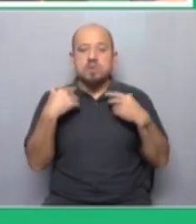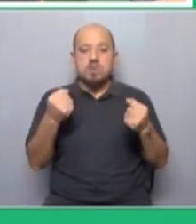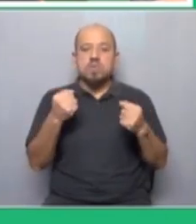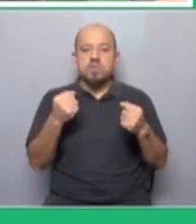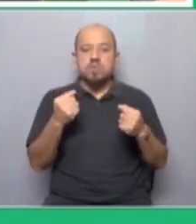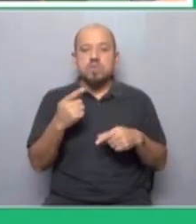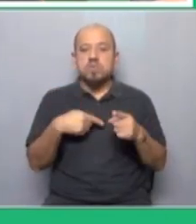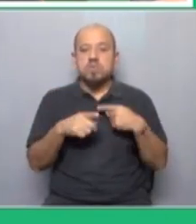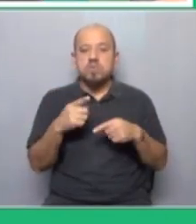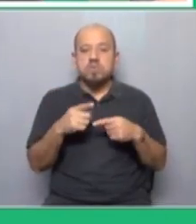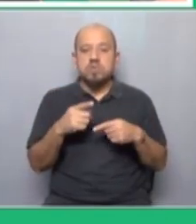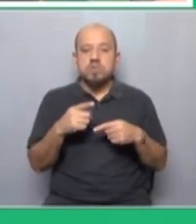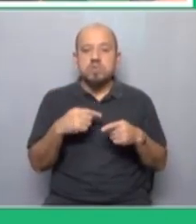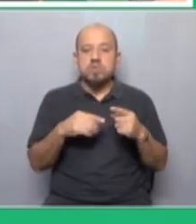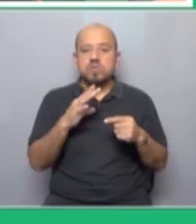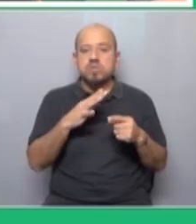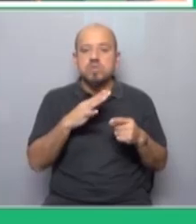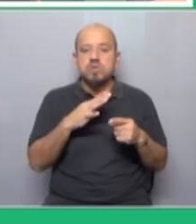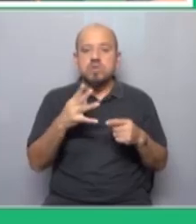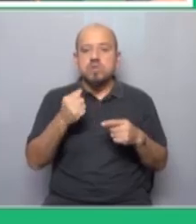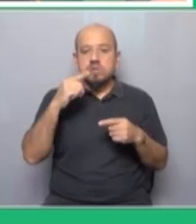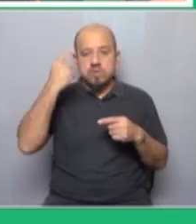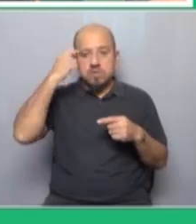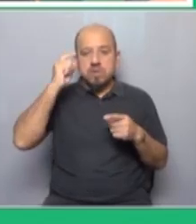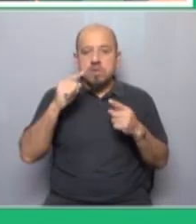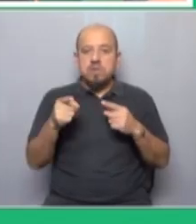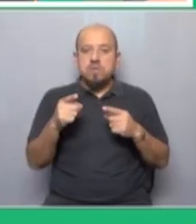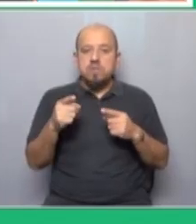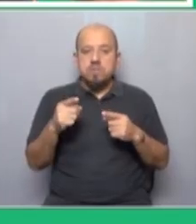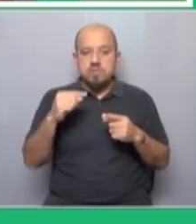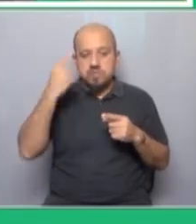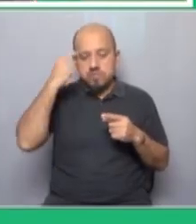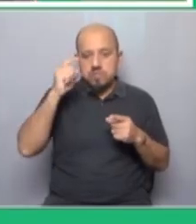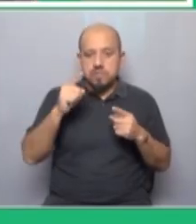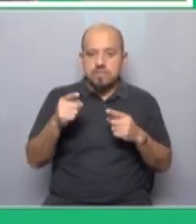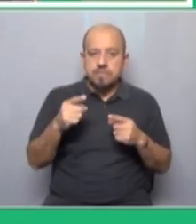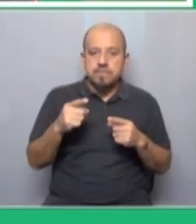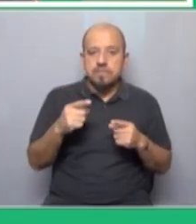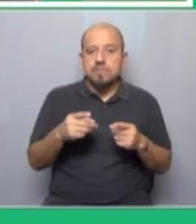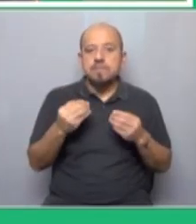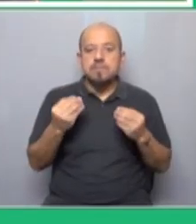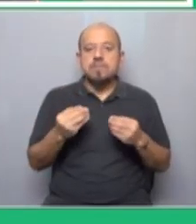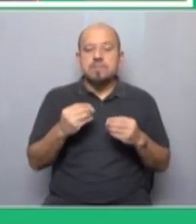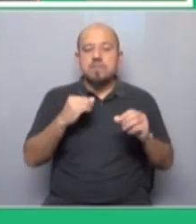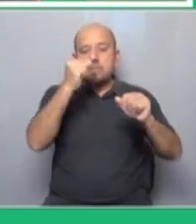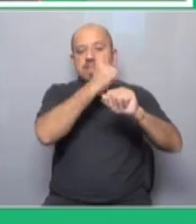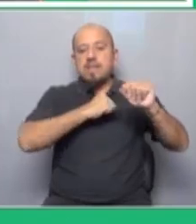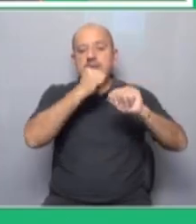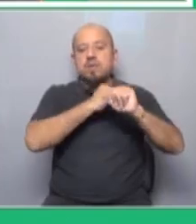entonces hay que rescatar esa idea que es una idea muy democrática de cómo la tecnología